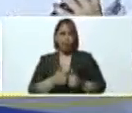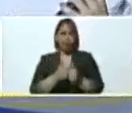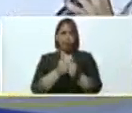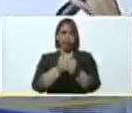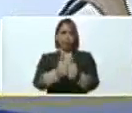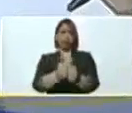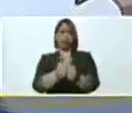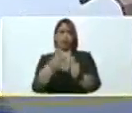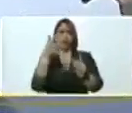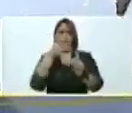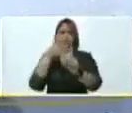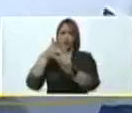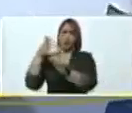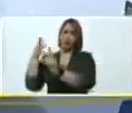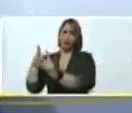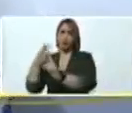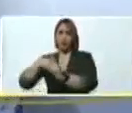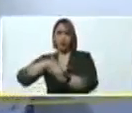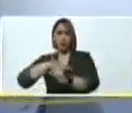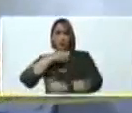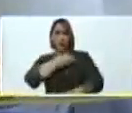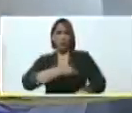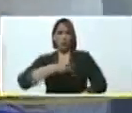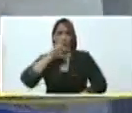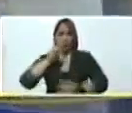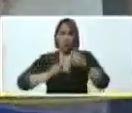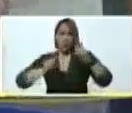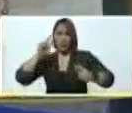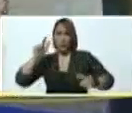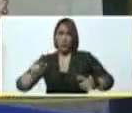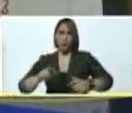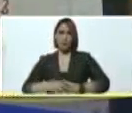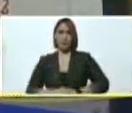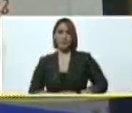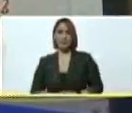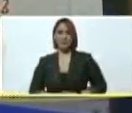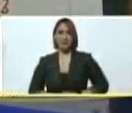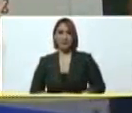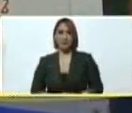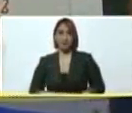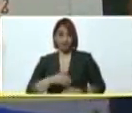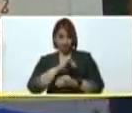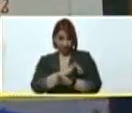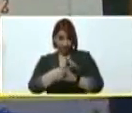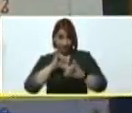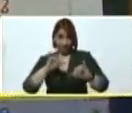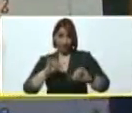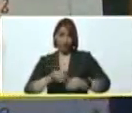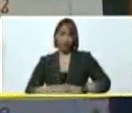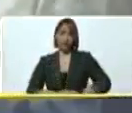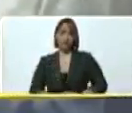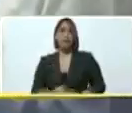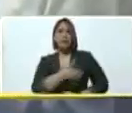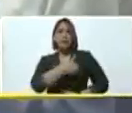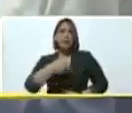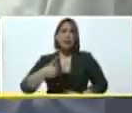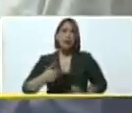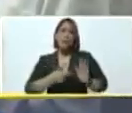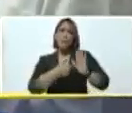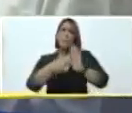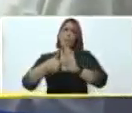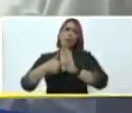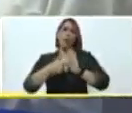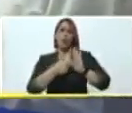formativo de nuestros misioneras y misioneros. Finalmente, presidente, quiero mostrarle aquí,